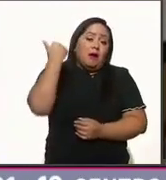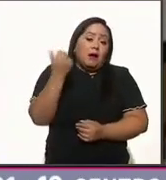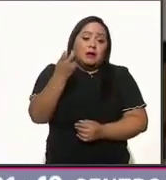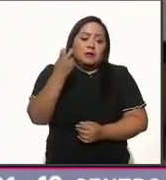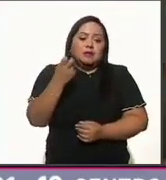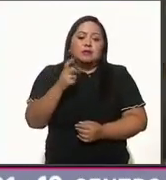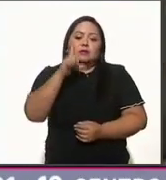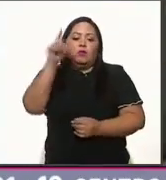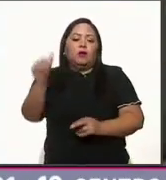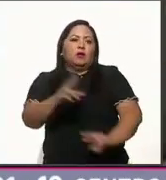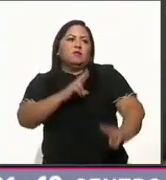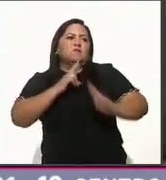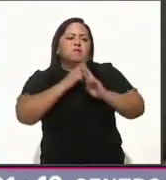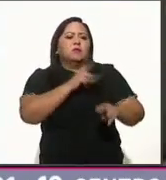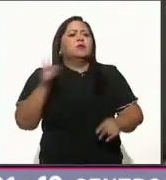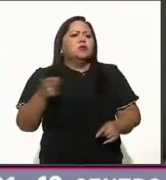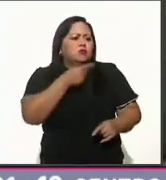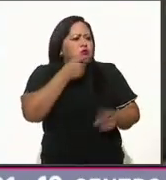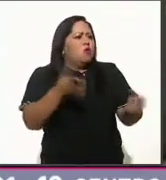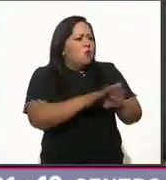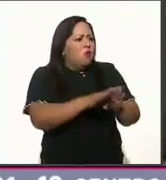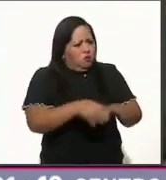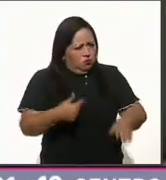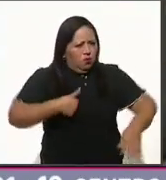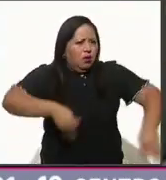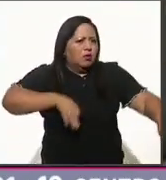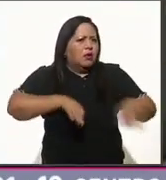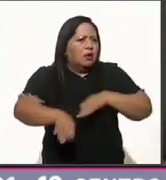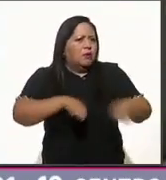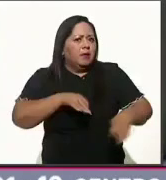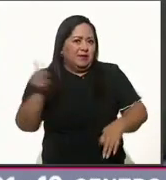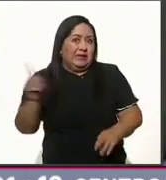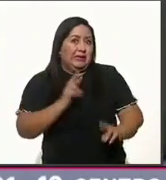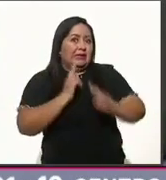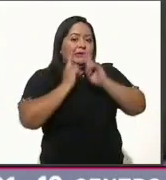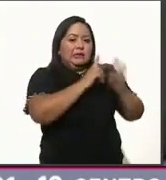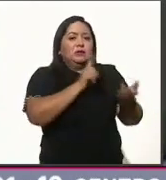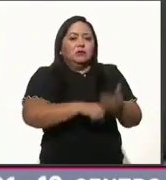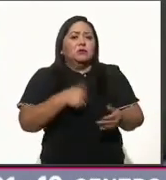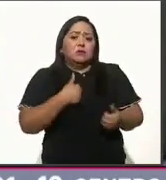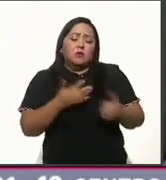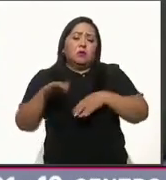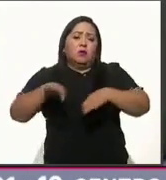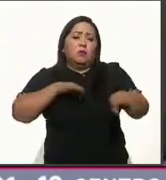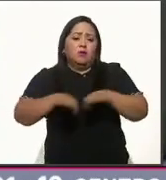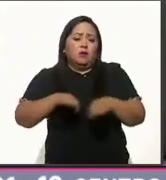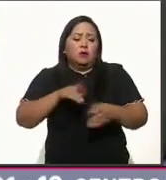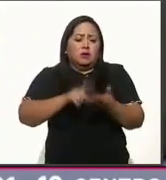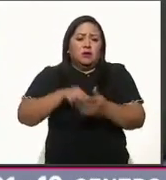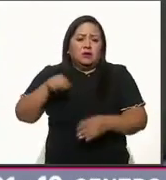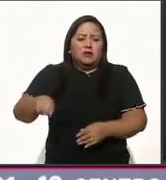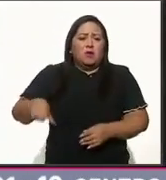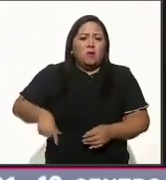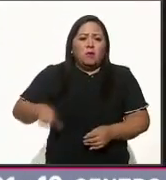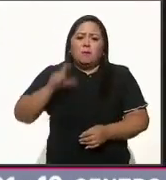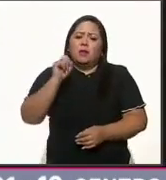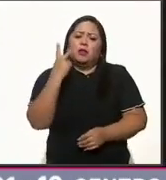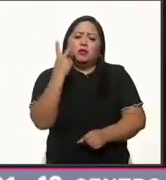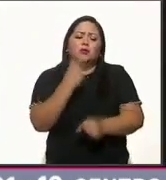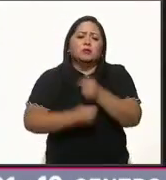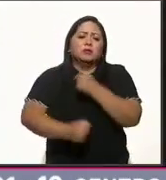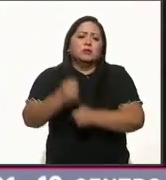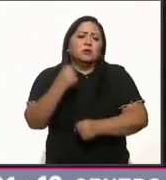primera respuesta. Bueno, ¿cómo lo he hecho? Pues trabajando, diputado. He trabajado, llevo trabajando en el sector público 22 años.